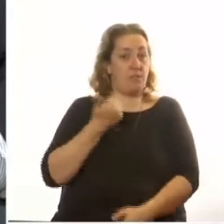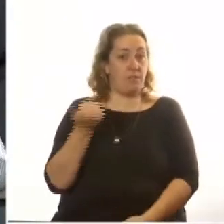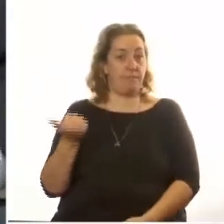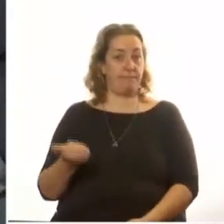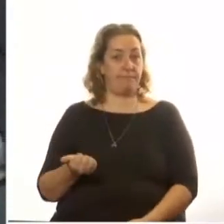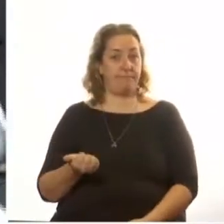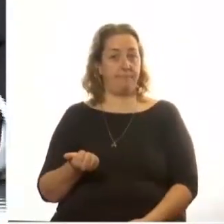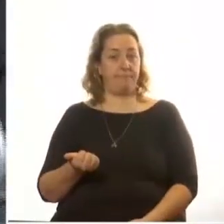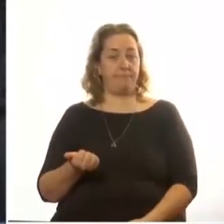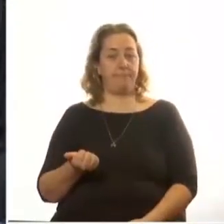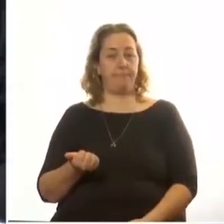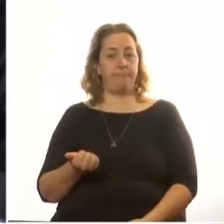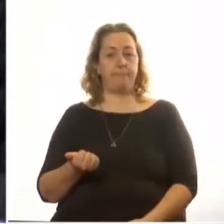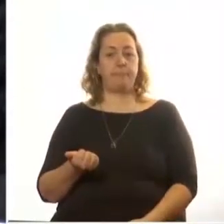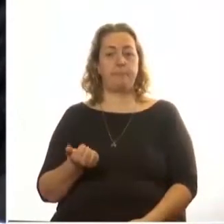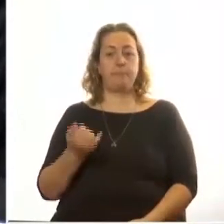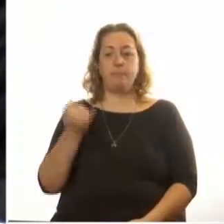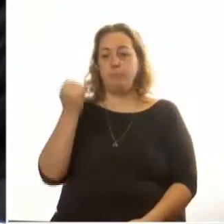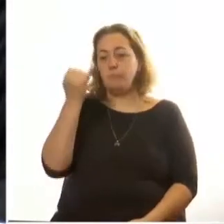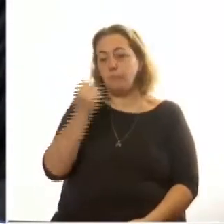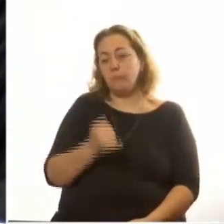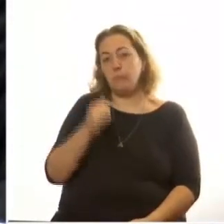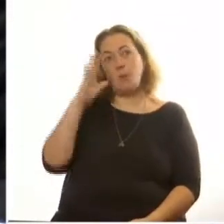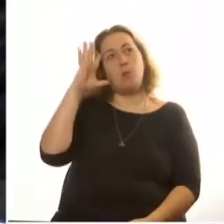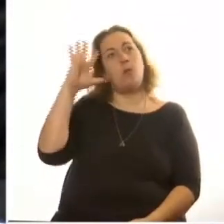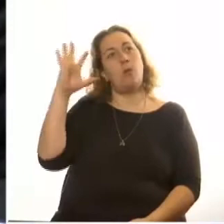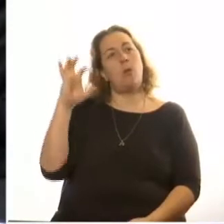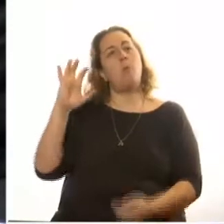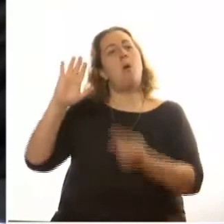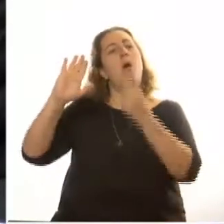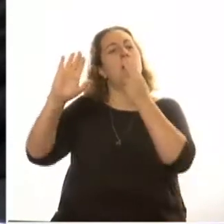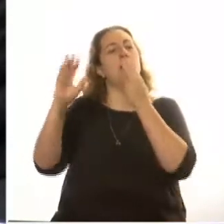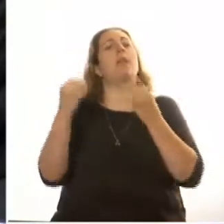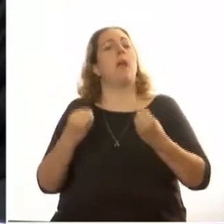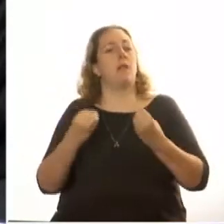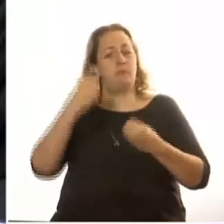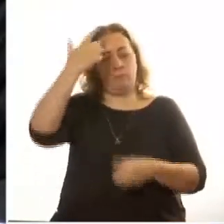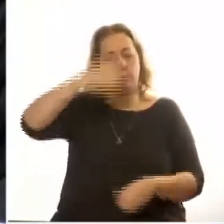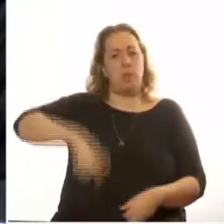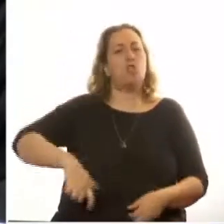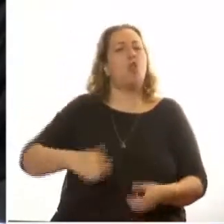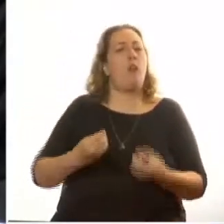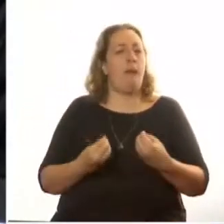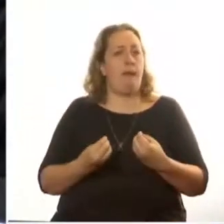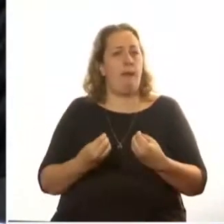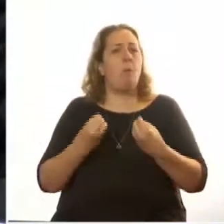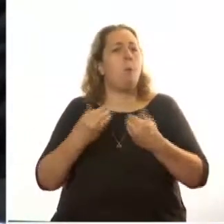Si uno recuerda cómo empezó el señor Hitler en 1919,